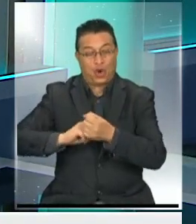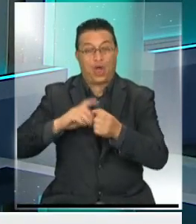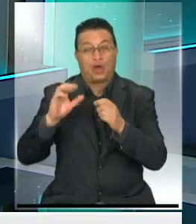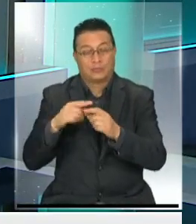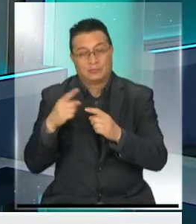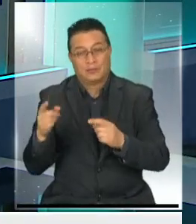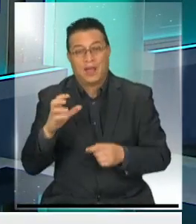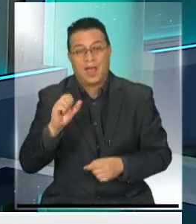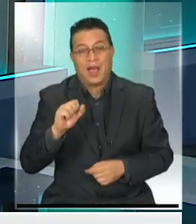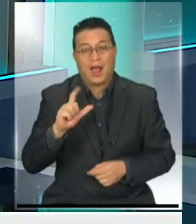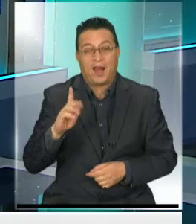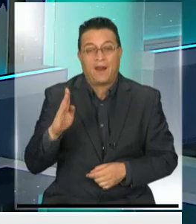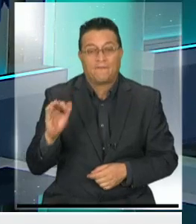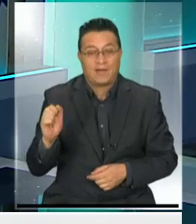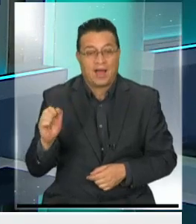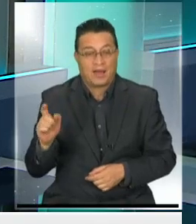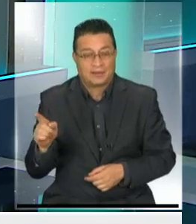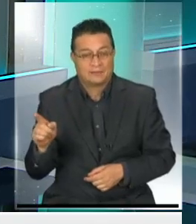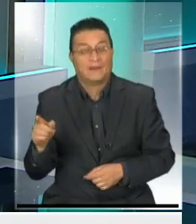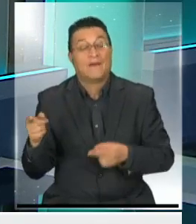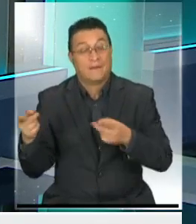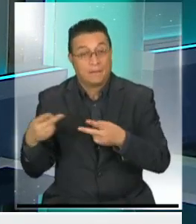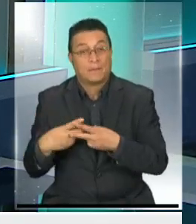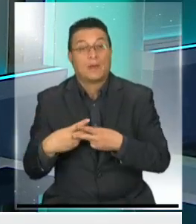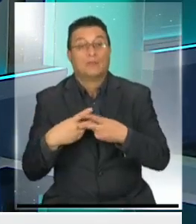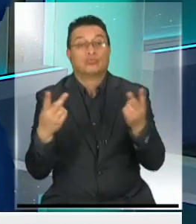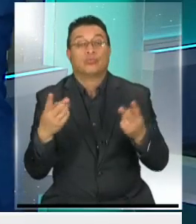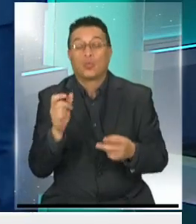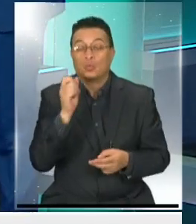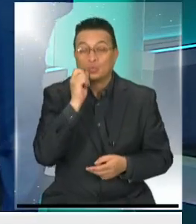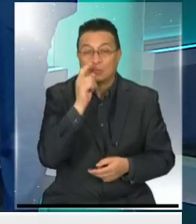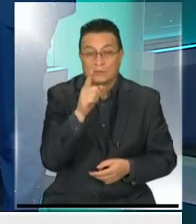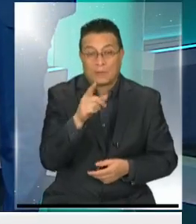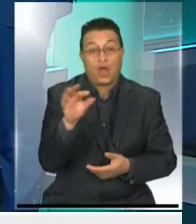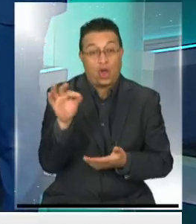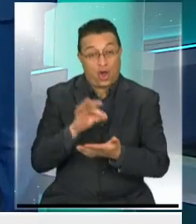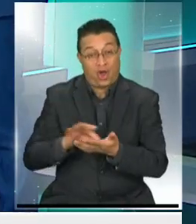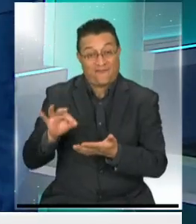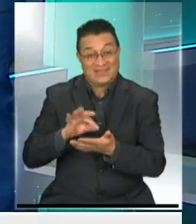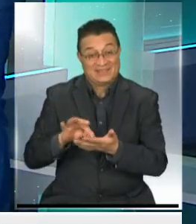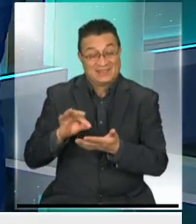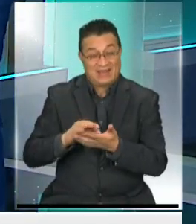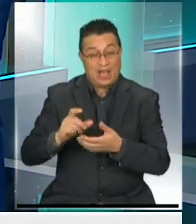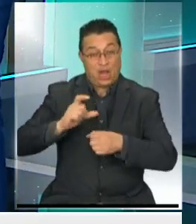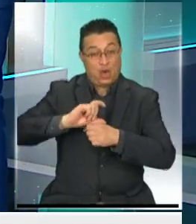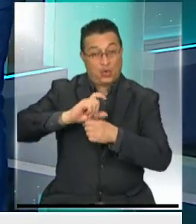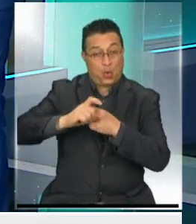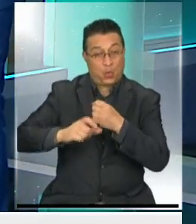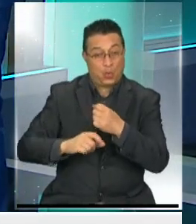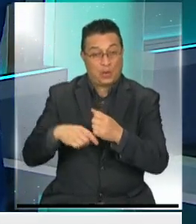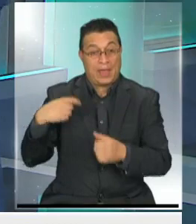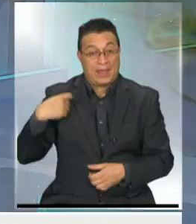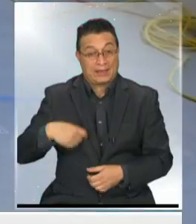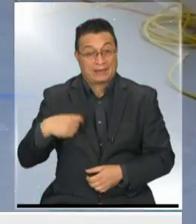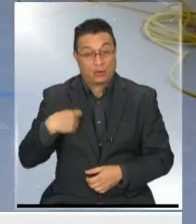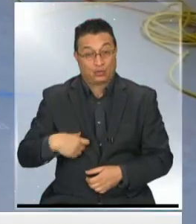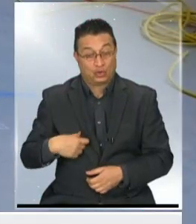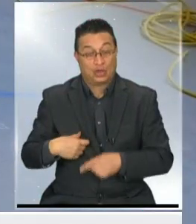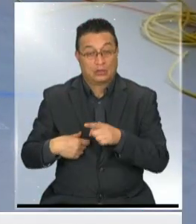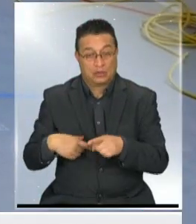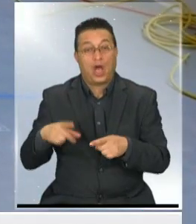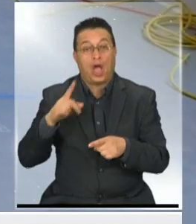llama Alphabet. Señor director, veamos cuáles son las imágenes, porque en las oficinas de Google, en Estados Unidos, están